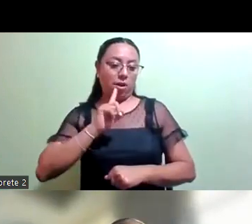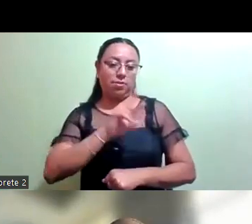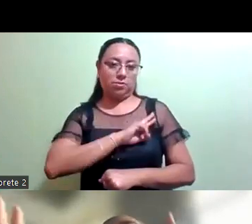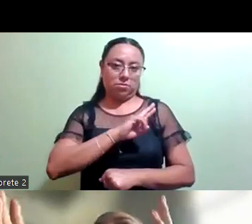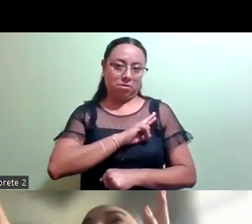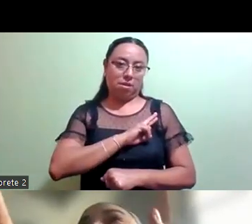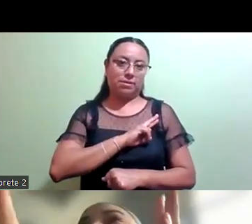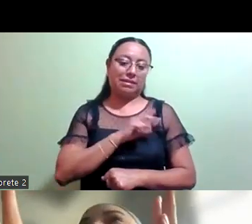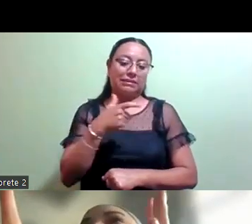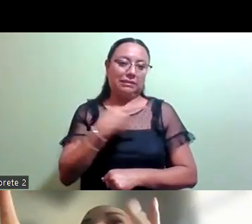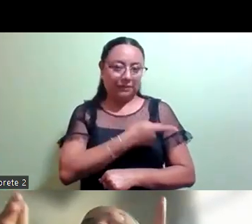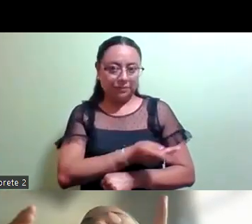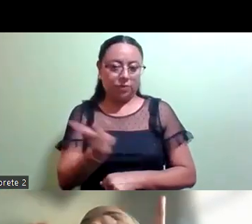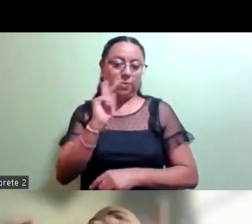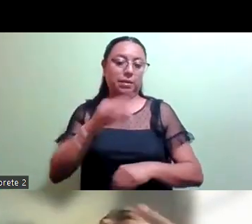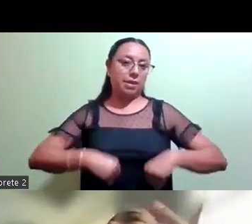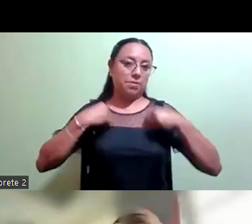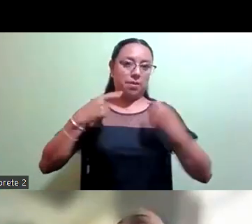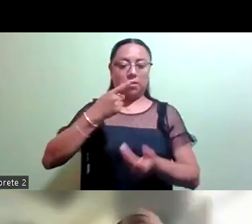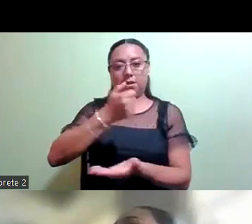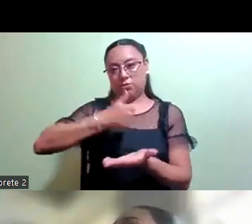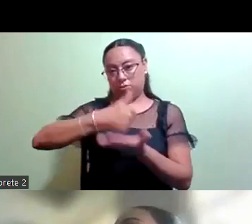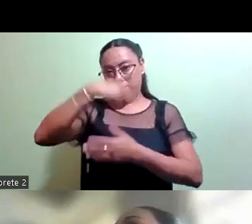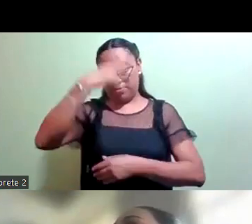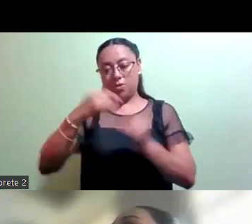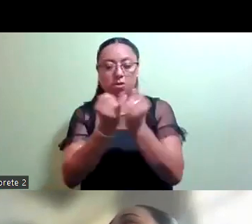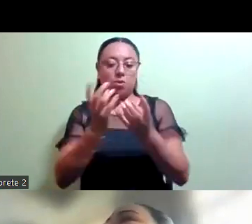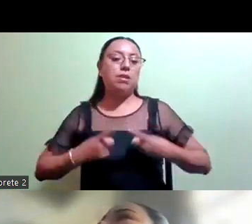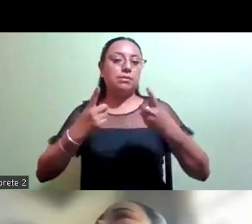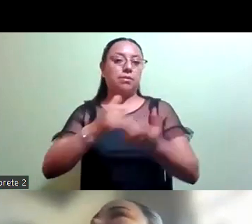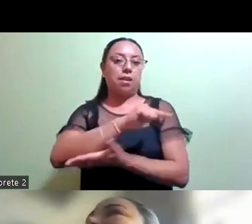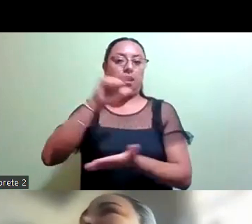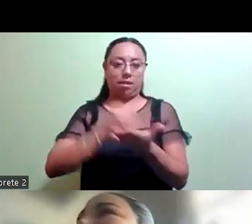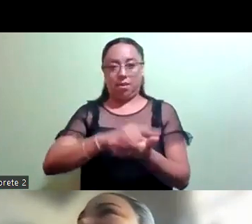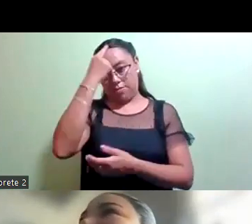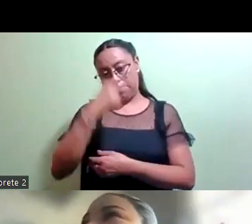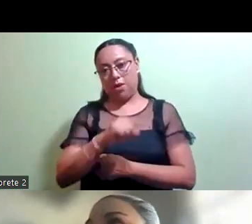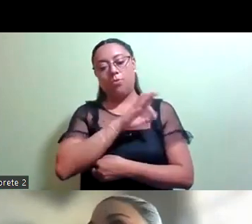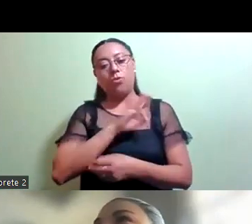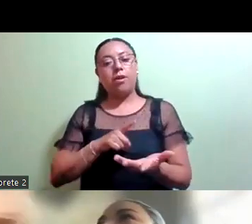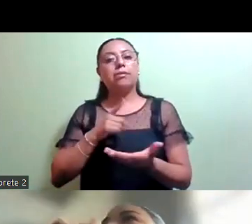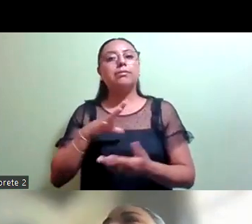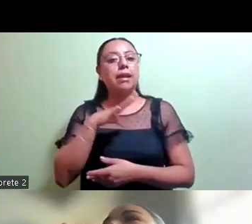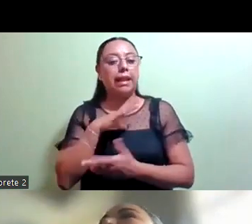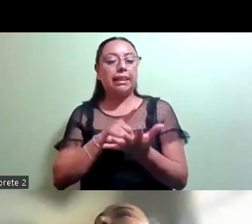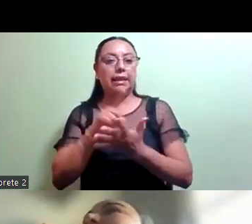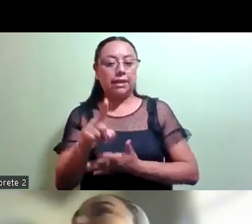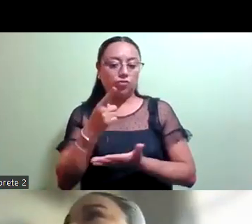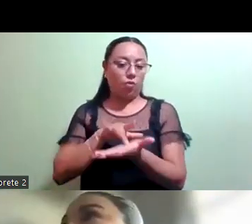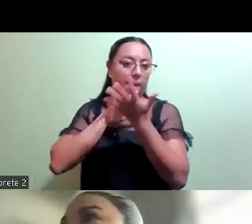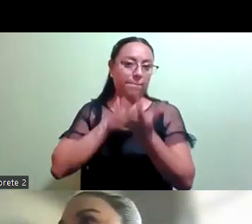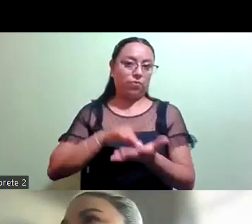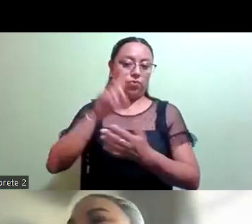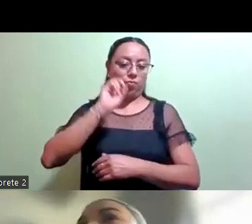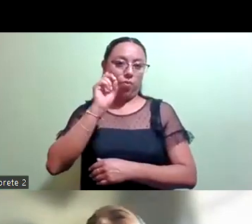residentes de la Ciudad de México y se expide la ley que establece el derecho a recibir un apoyo alimentario a las madres solas